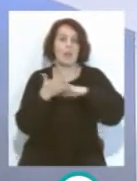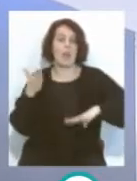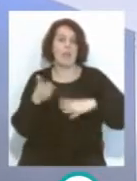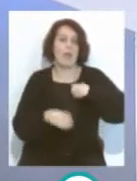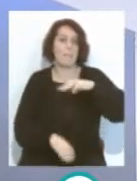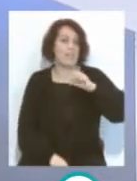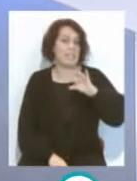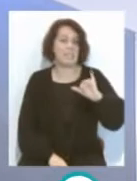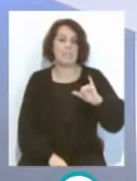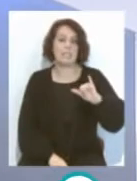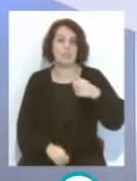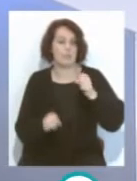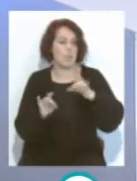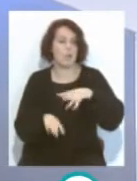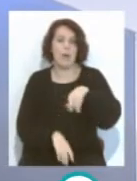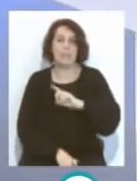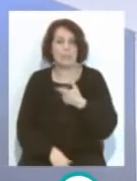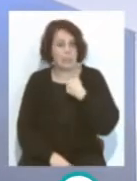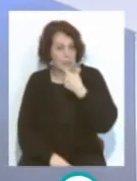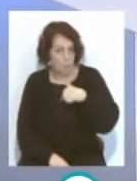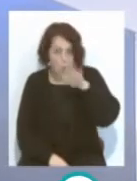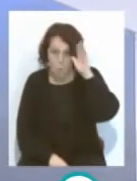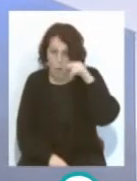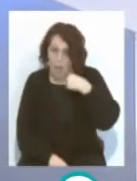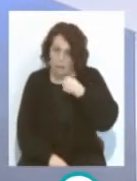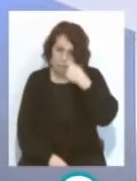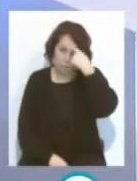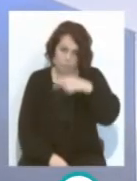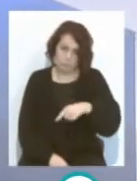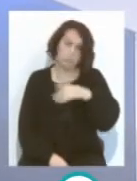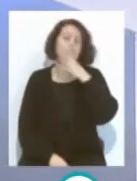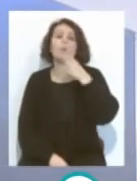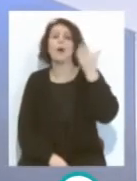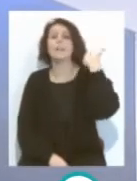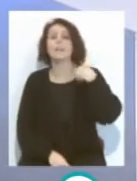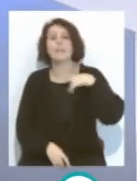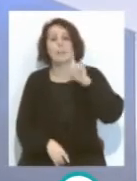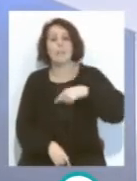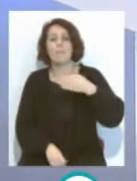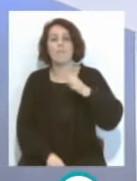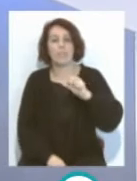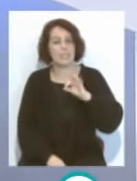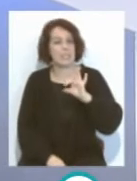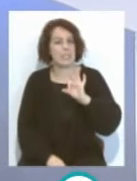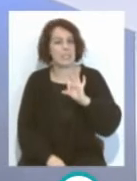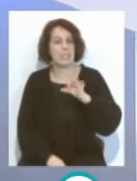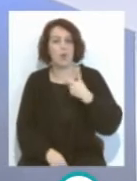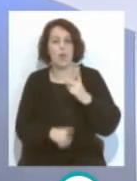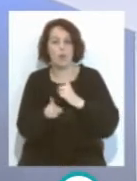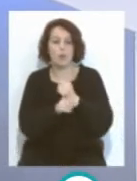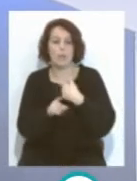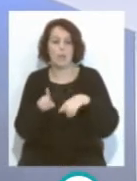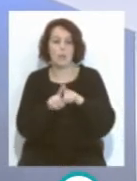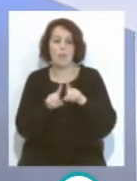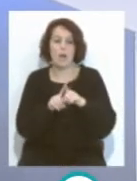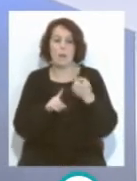miren que estamos diciendo casi una barbaridad, porque ayer también, él tuvo contra el Betis, estaba atascado, salió y